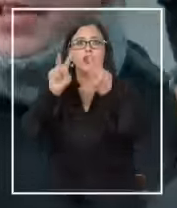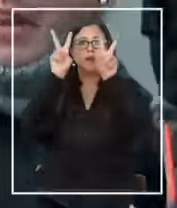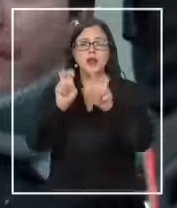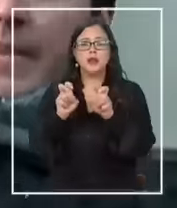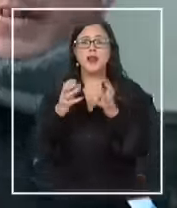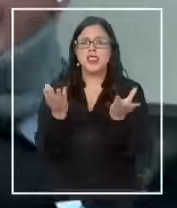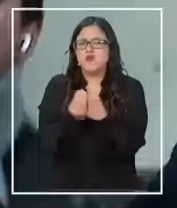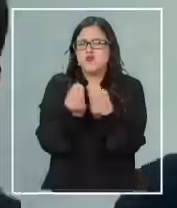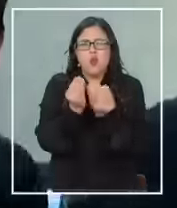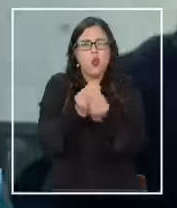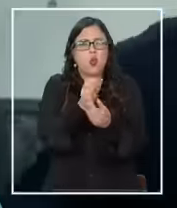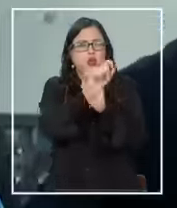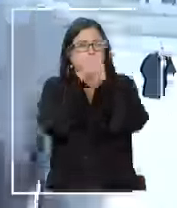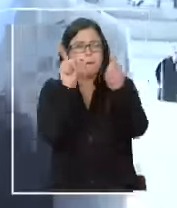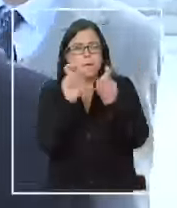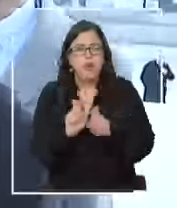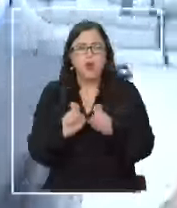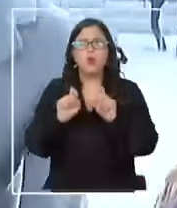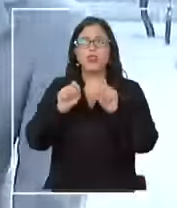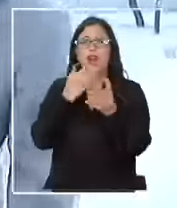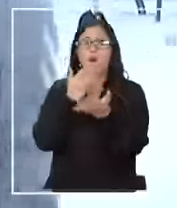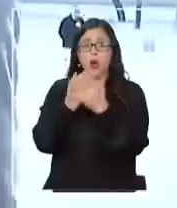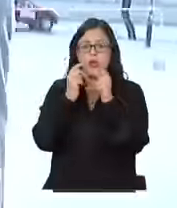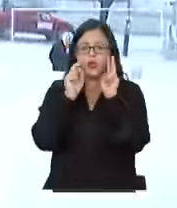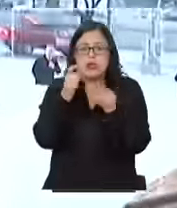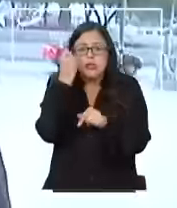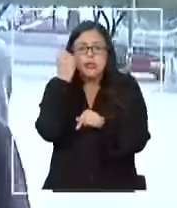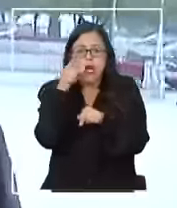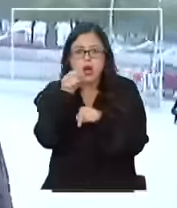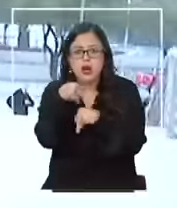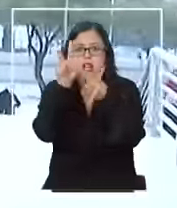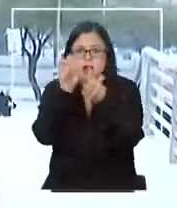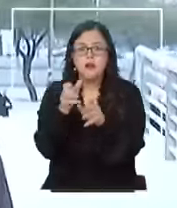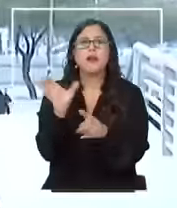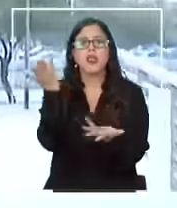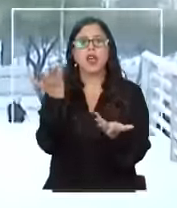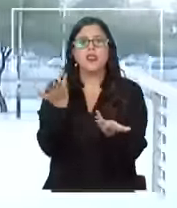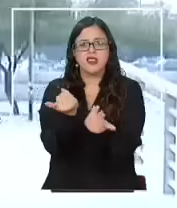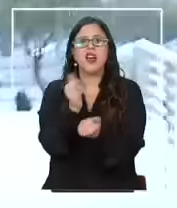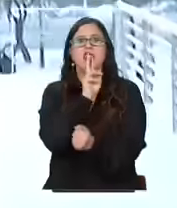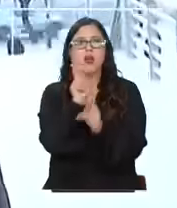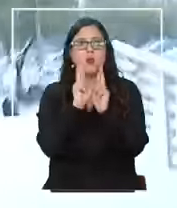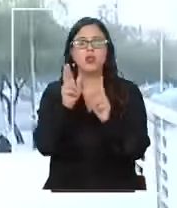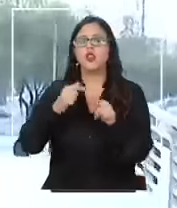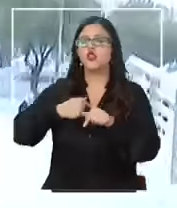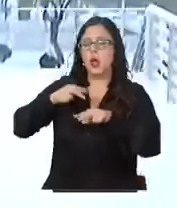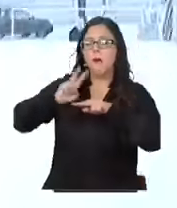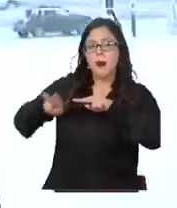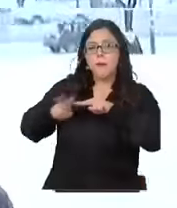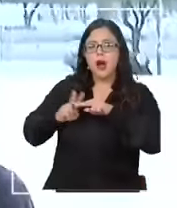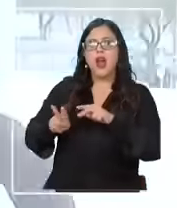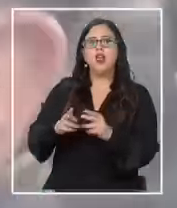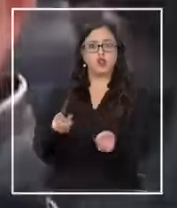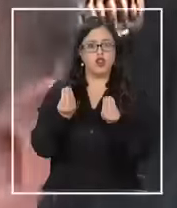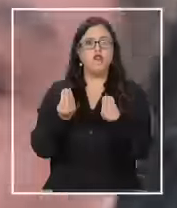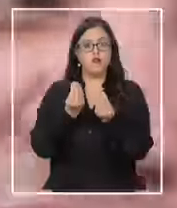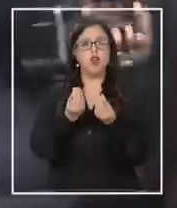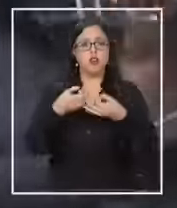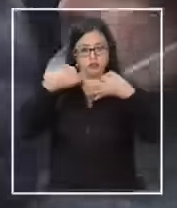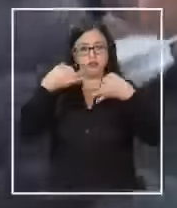Cientos de preguntas que desde que el caso estalló han buscado respuesta. Muy preparado y con muy buenos elementos.